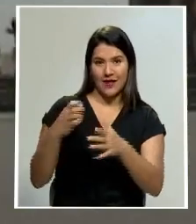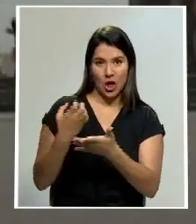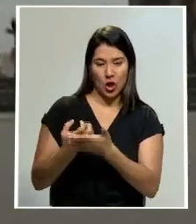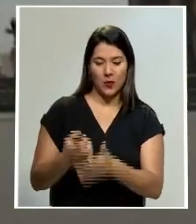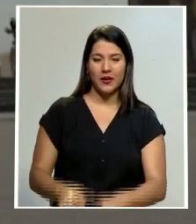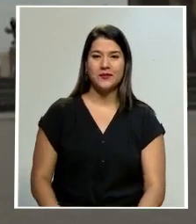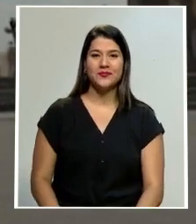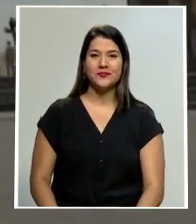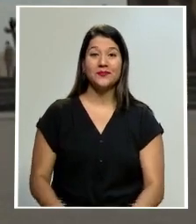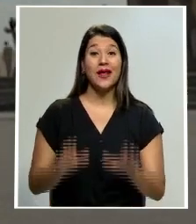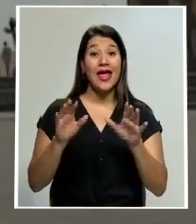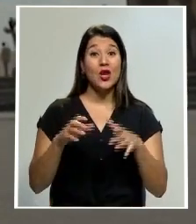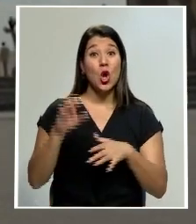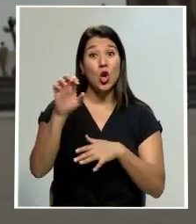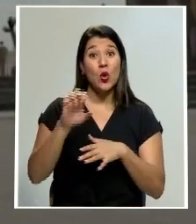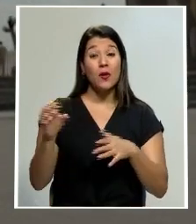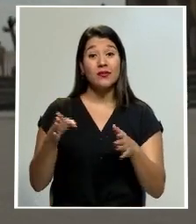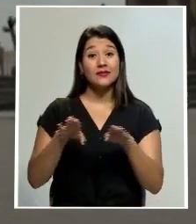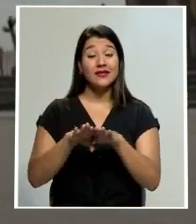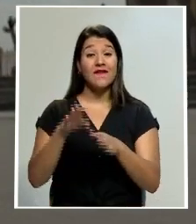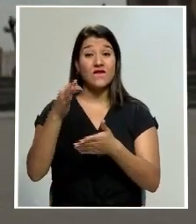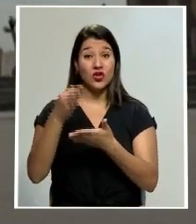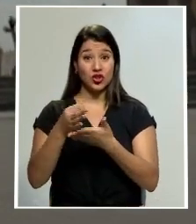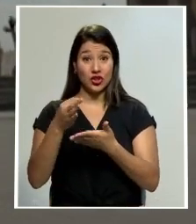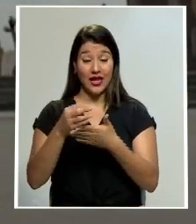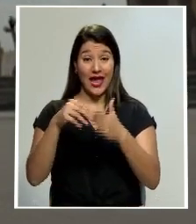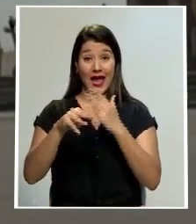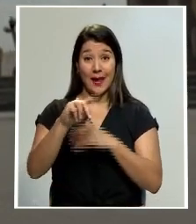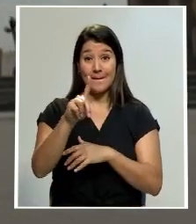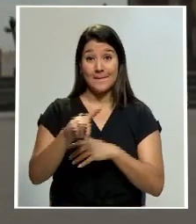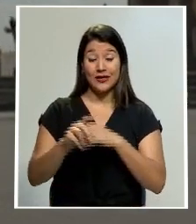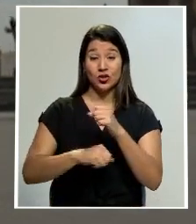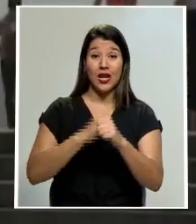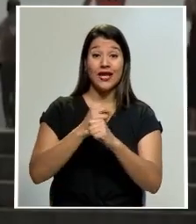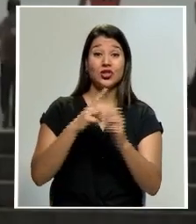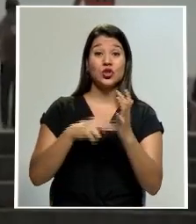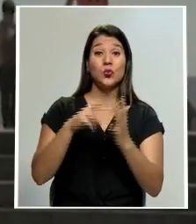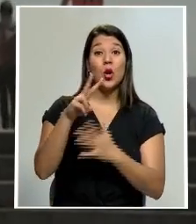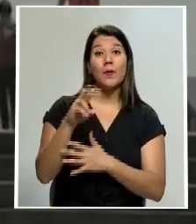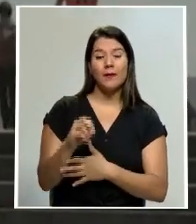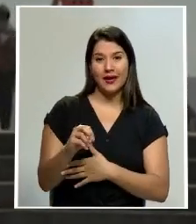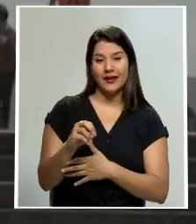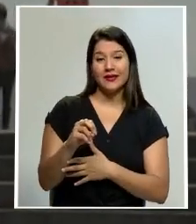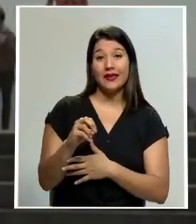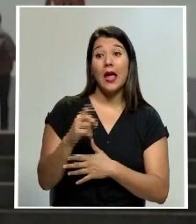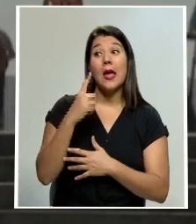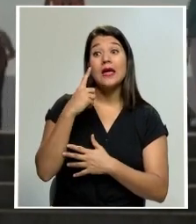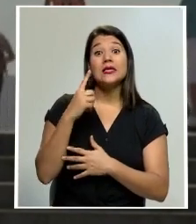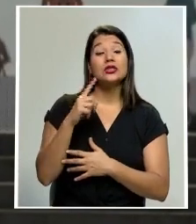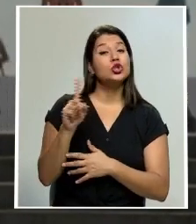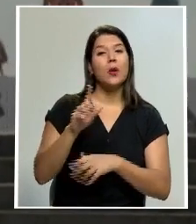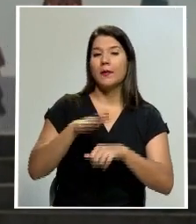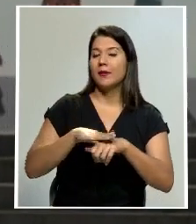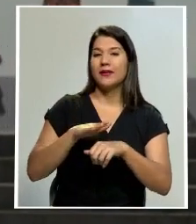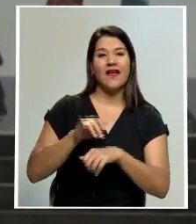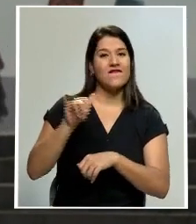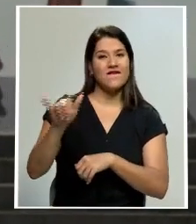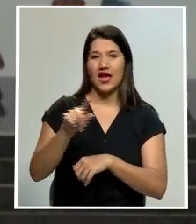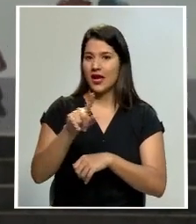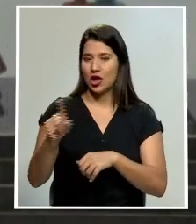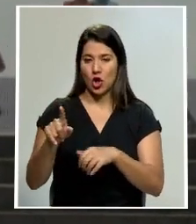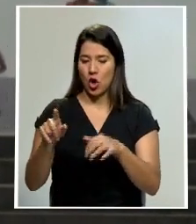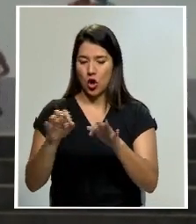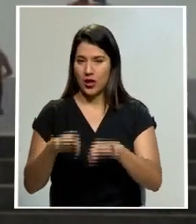La Unión Europea cerró sus fronteras exteriores en marzo de 2020 para viajes no esenciales y mantiene una lista de